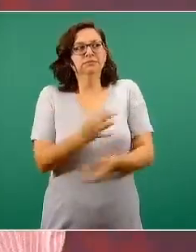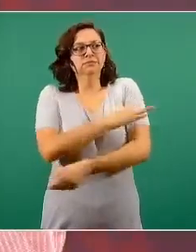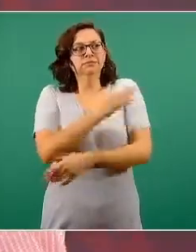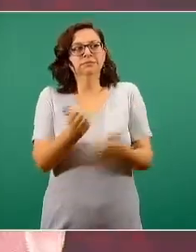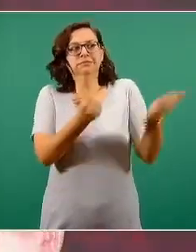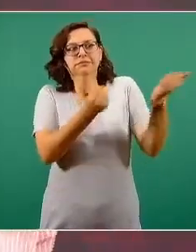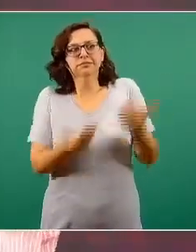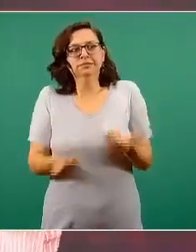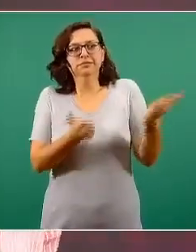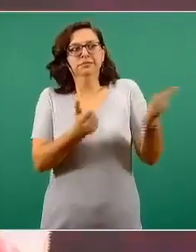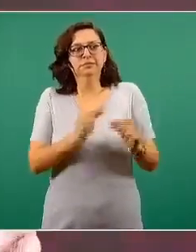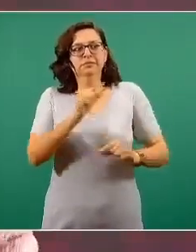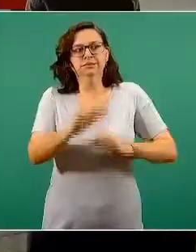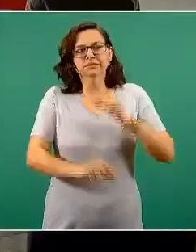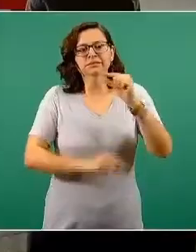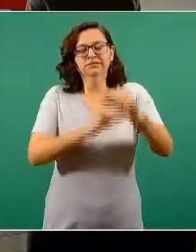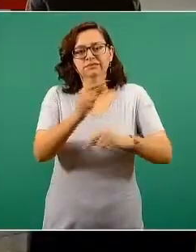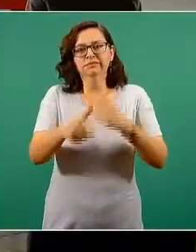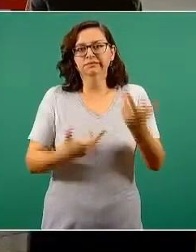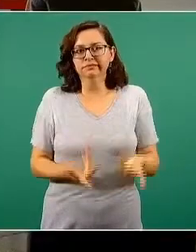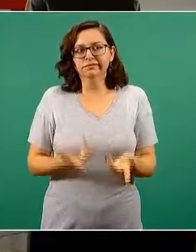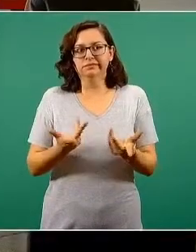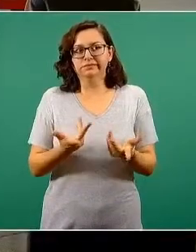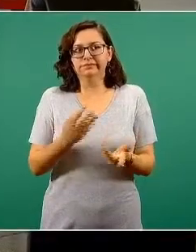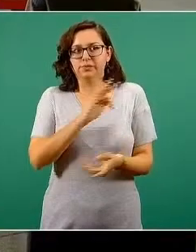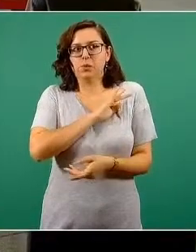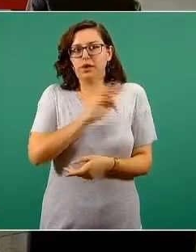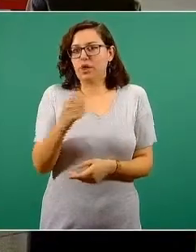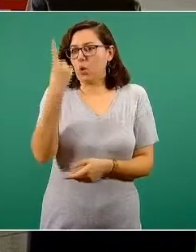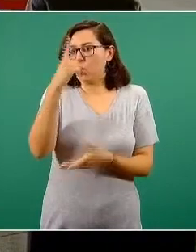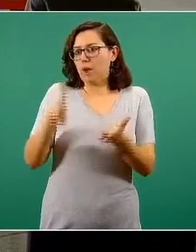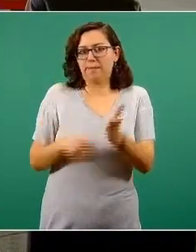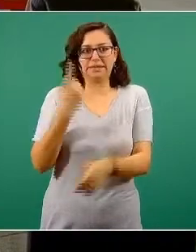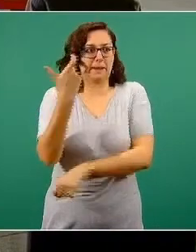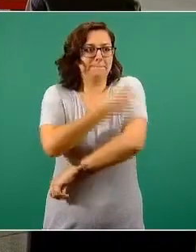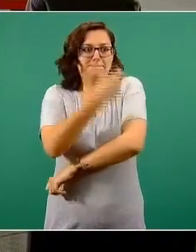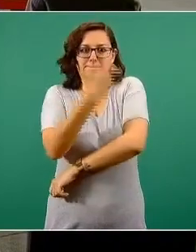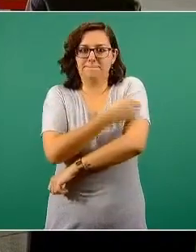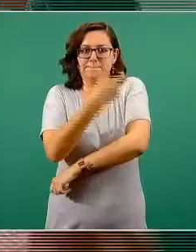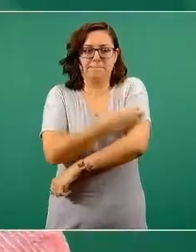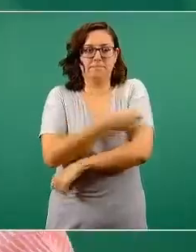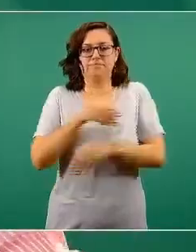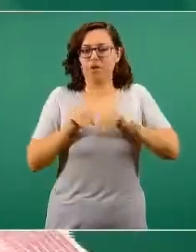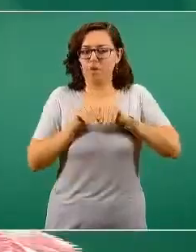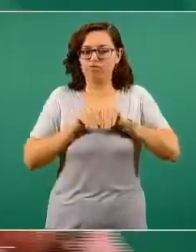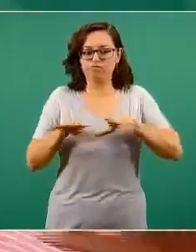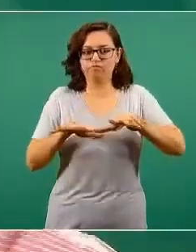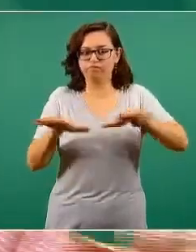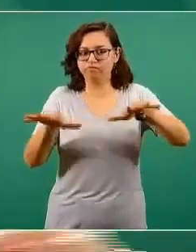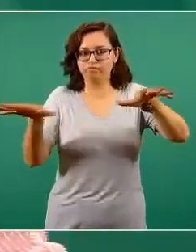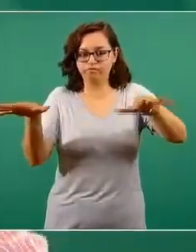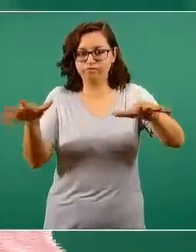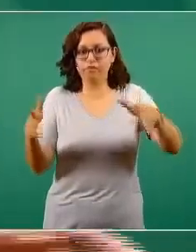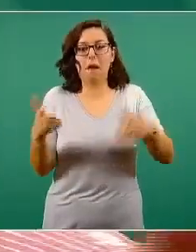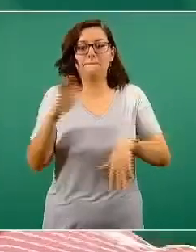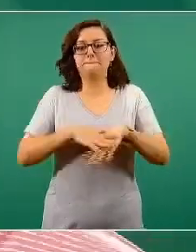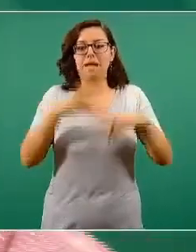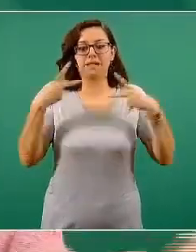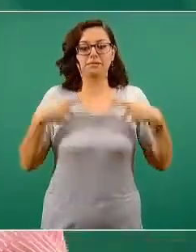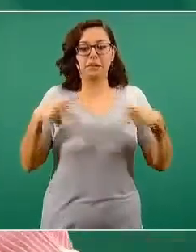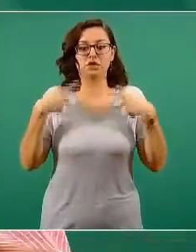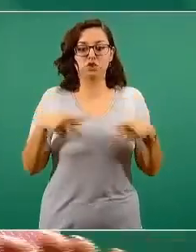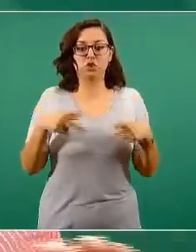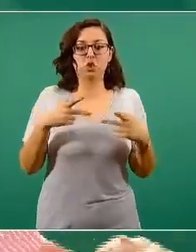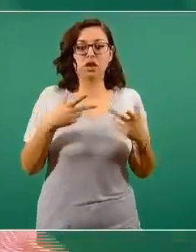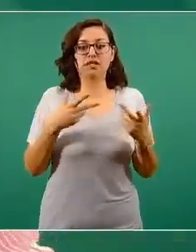si podíamos avanzar más rápidamente en cobertura poblacional y territorial poniendo primeras dosis a todo mundo